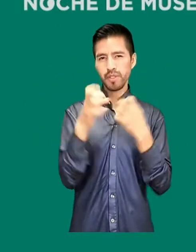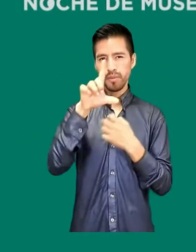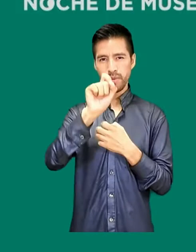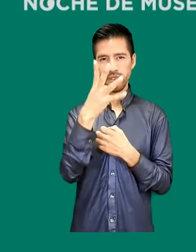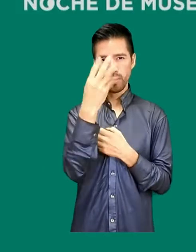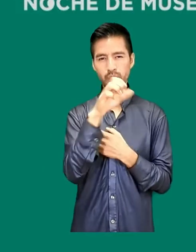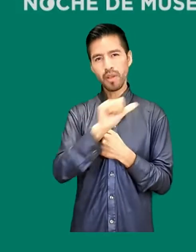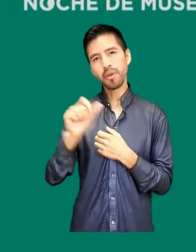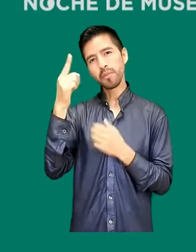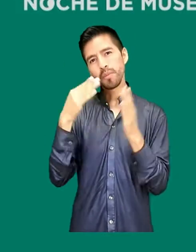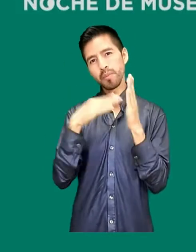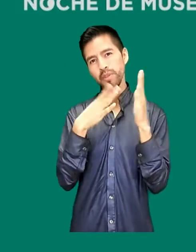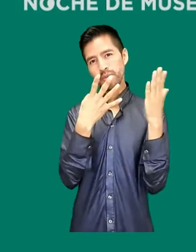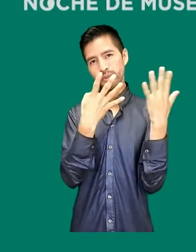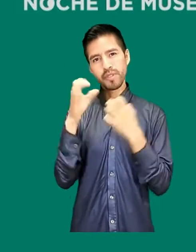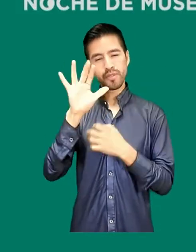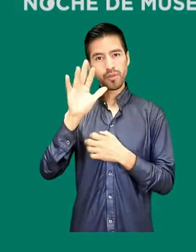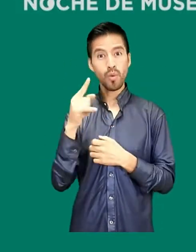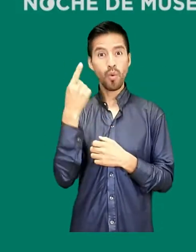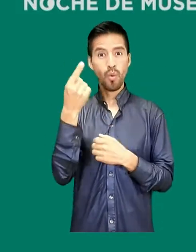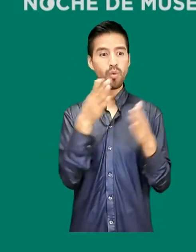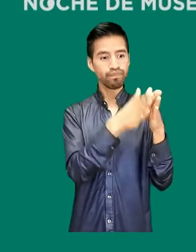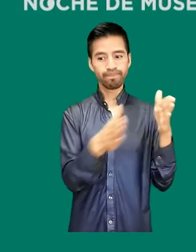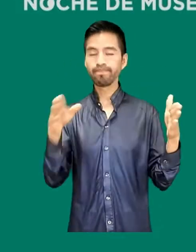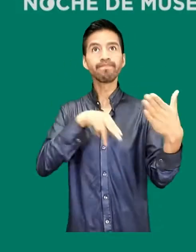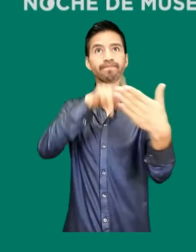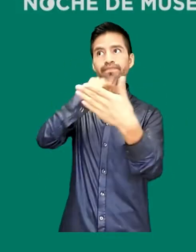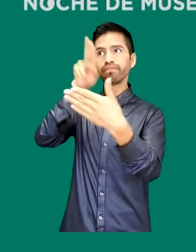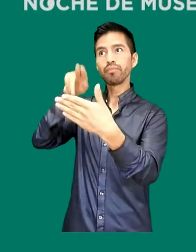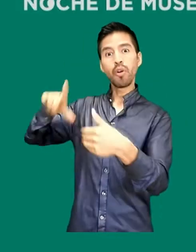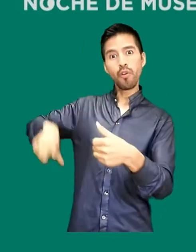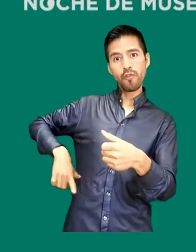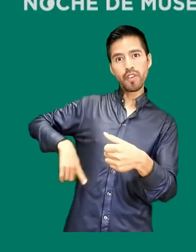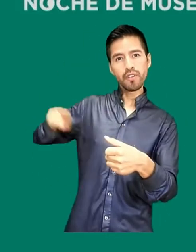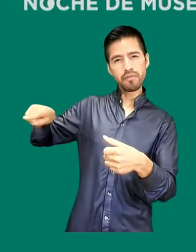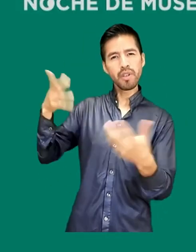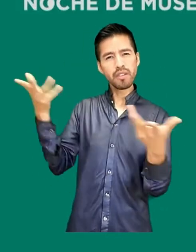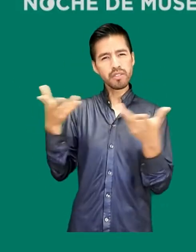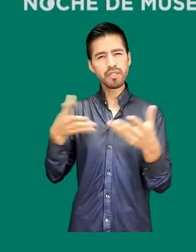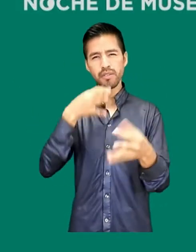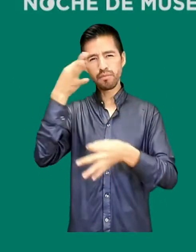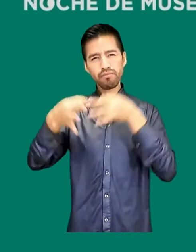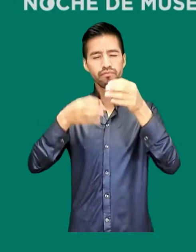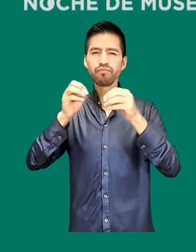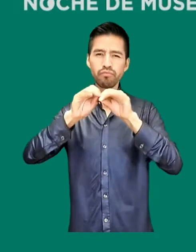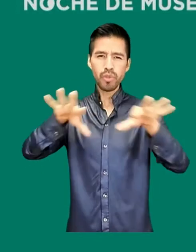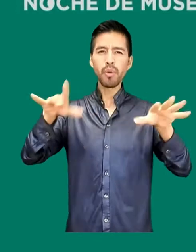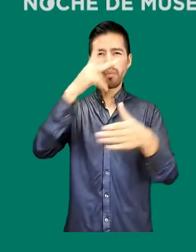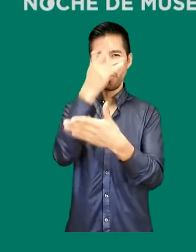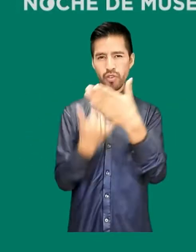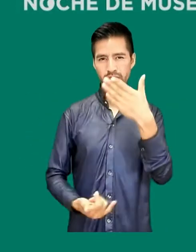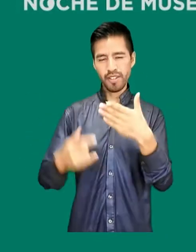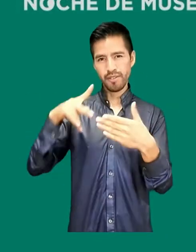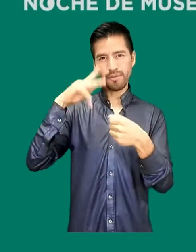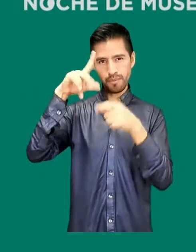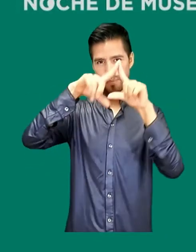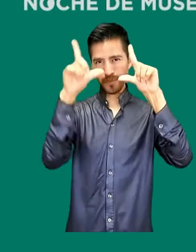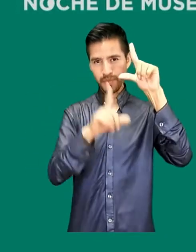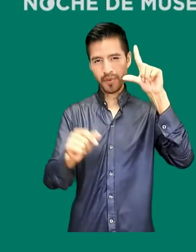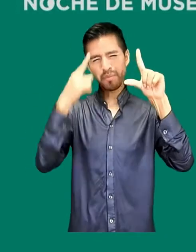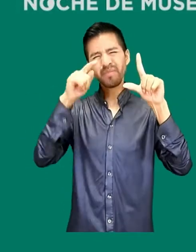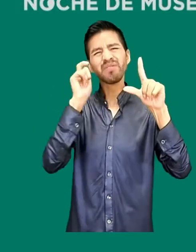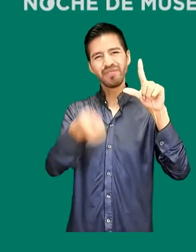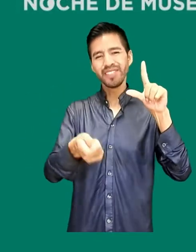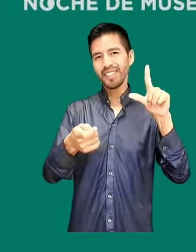a 1951 como parte de un proyecto de nación que surgió después de la Revolución Mexicana en donde se buscó plasmar la